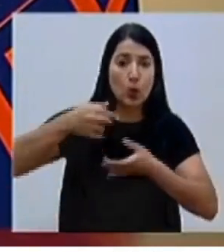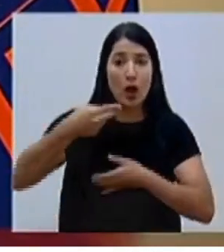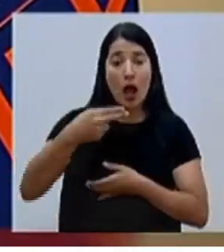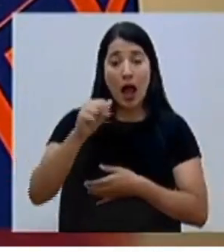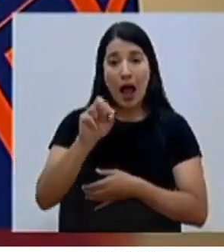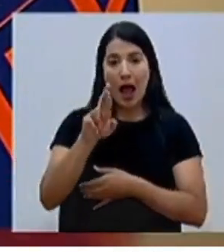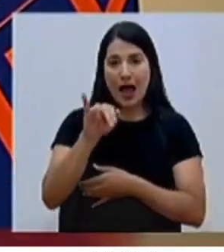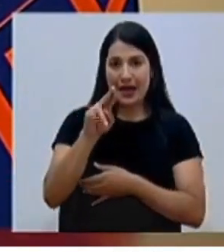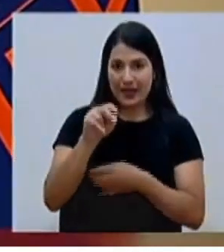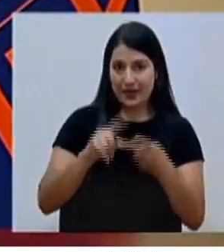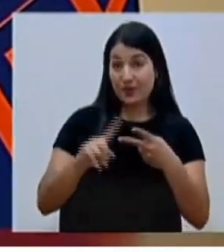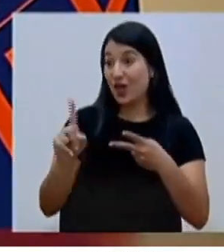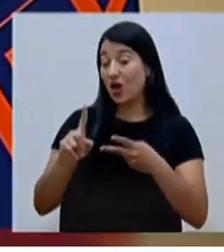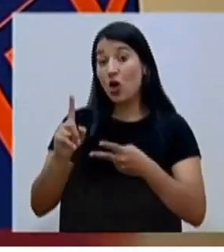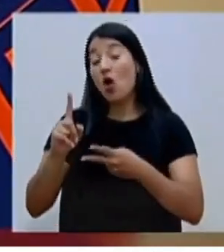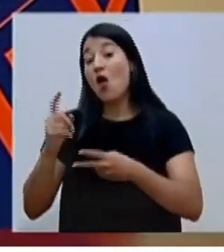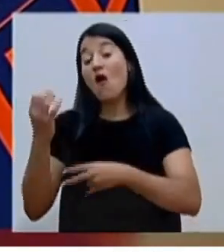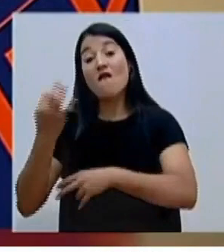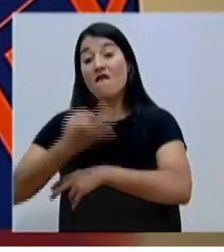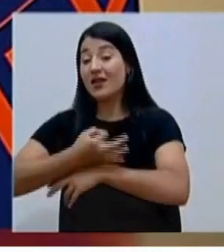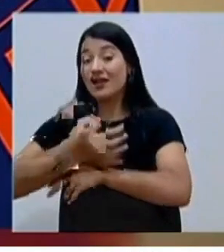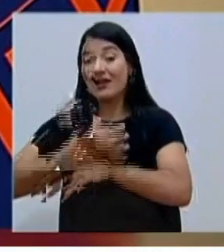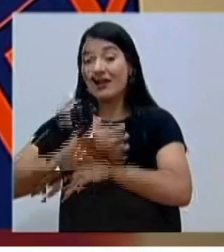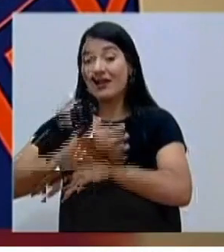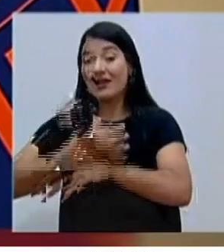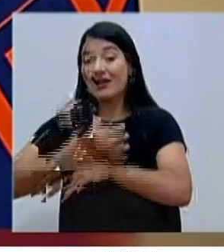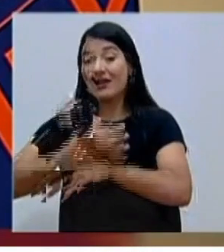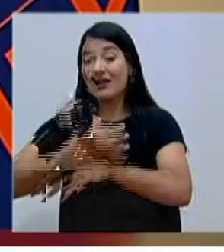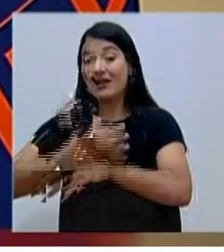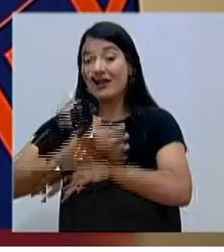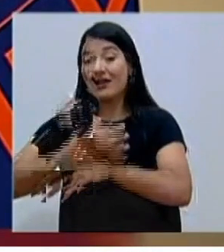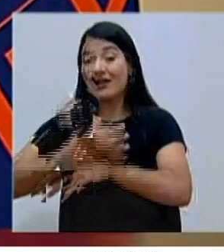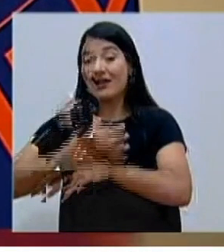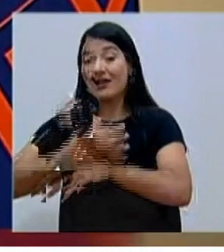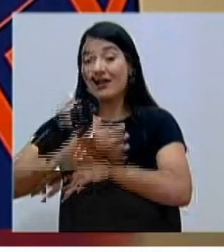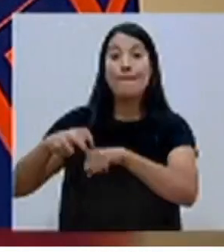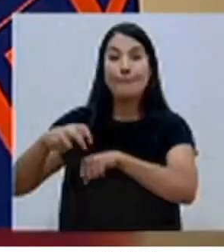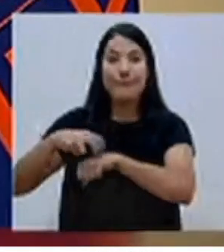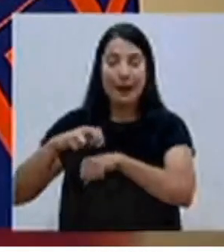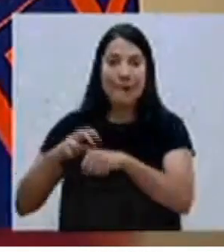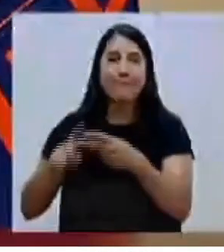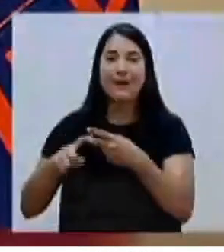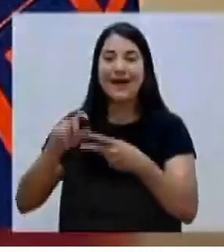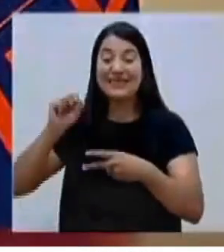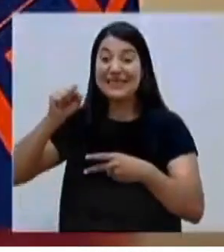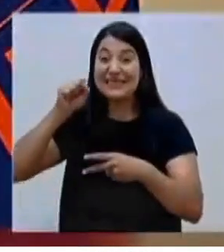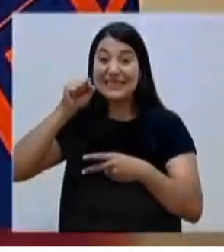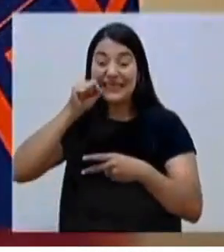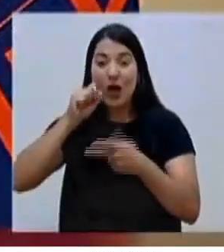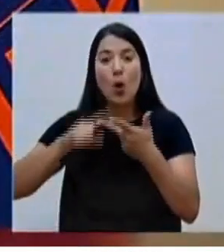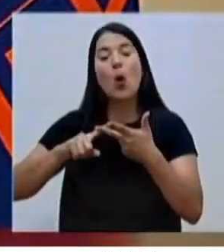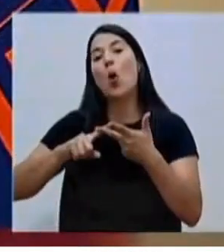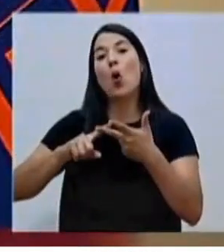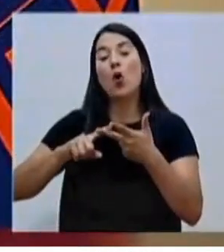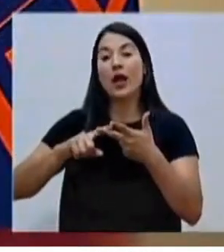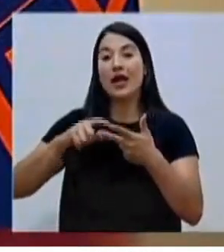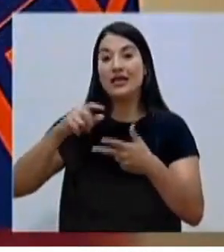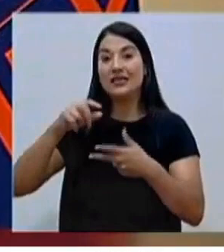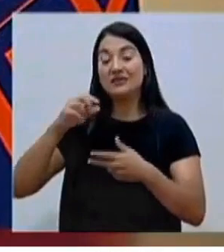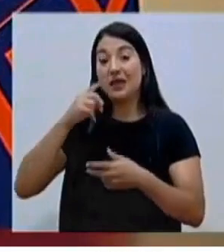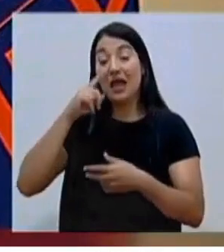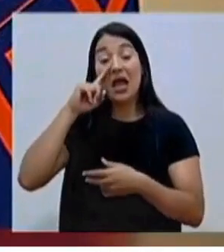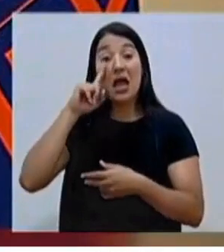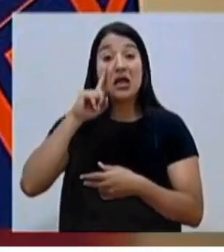perecederos tenemos verduras como papas, zanahoria, camote, tomate, cebolla, chile dulce